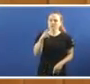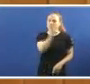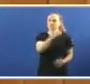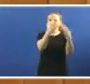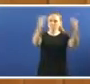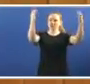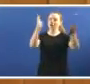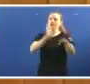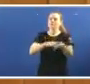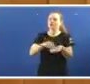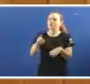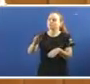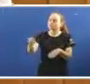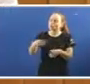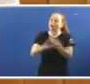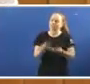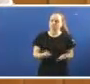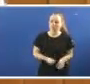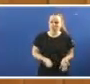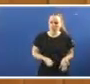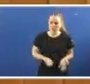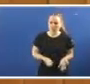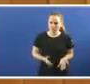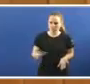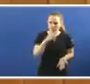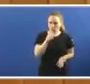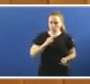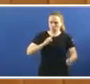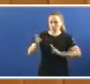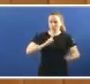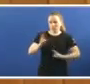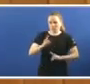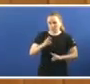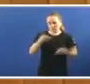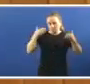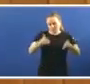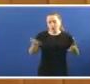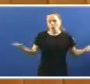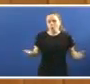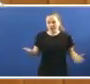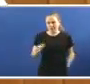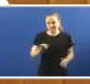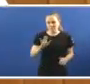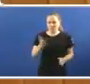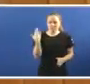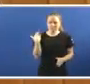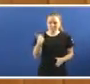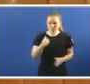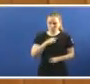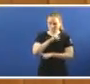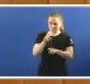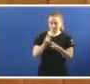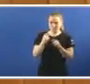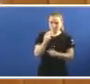van a facer Vostedes Porque evidentemente Esta intervelación Vai de urxencias Pero como le trasladamos Na primeira das cuestións